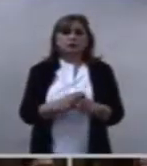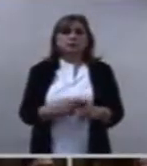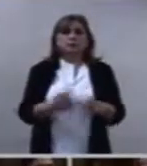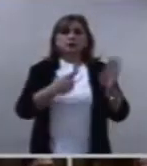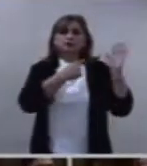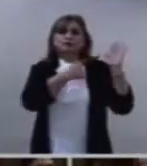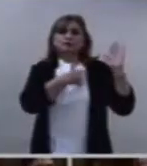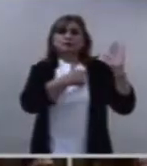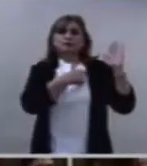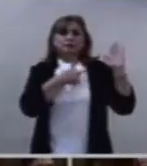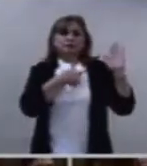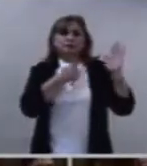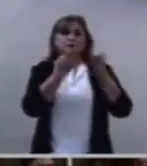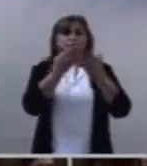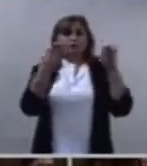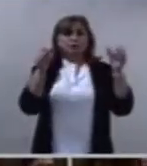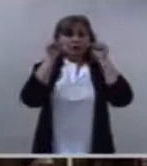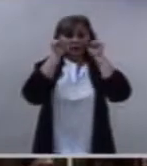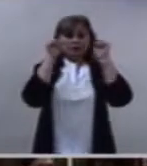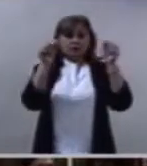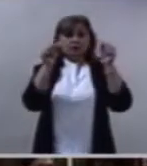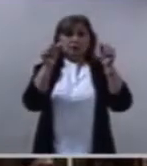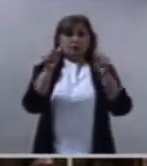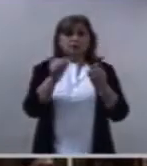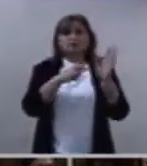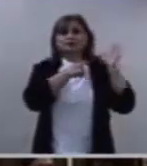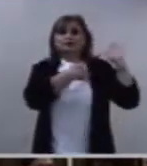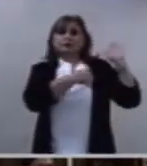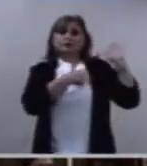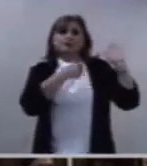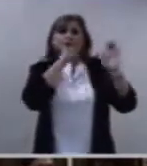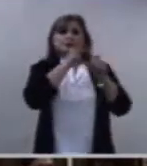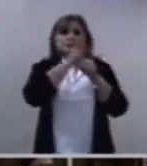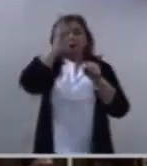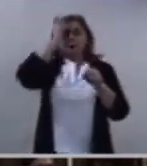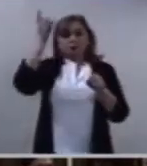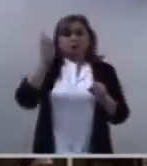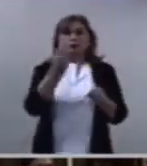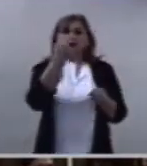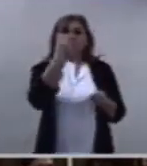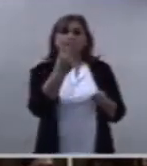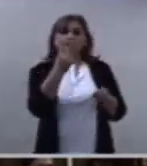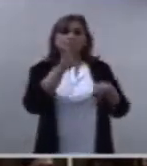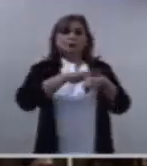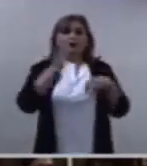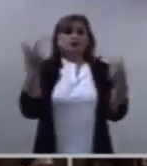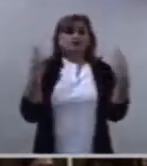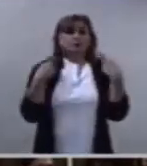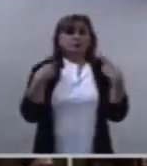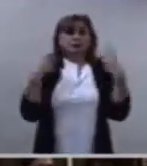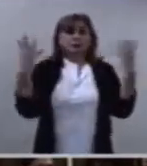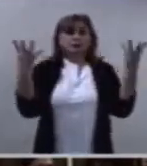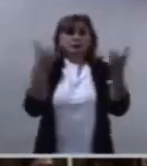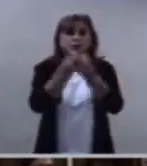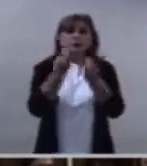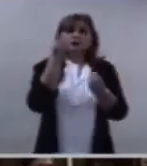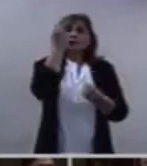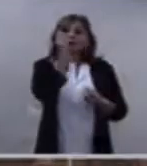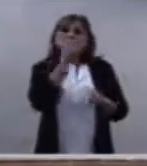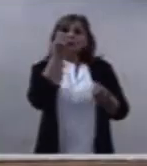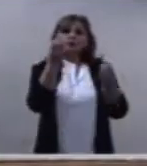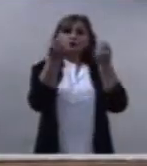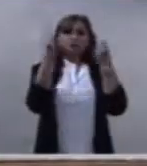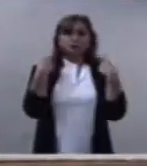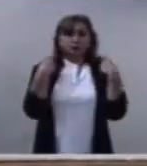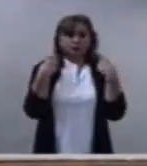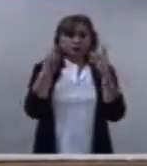evangelio si dos o más se ponen de acuerdo para pedir algo mi padre se los